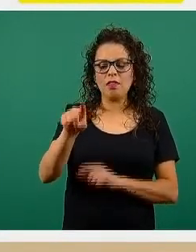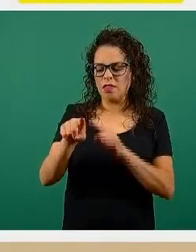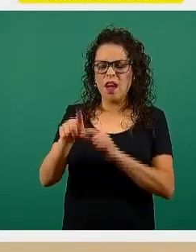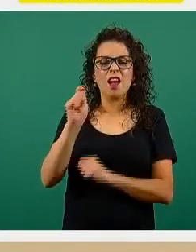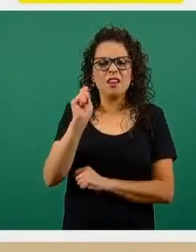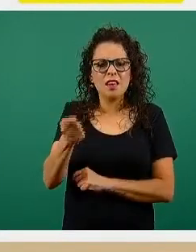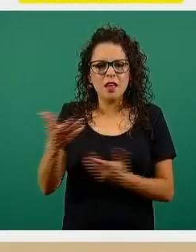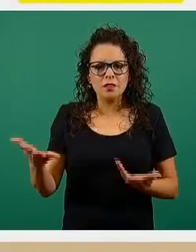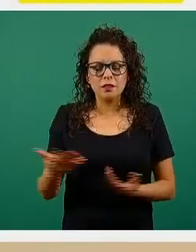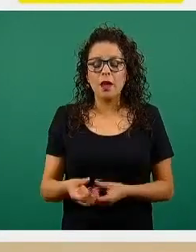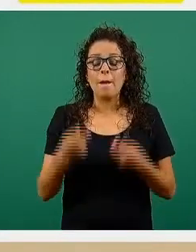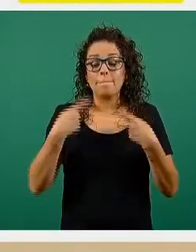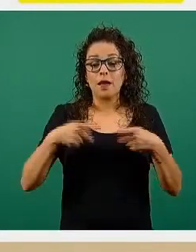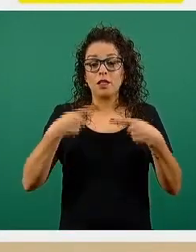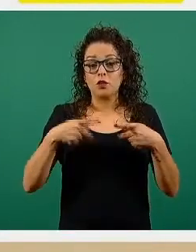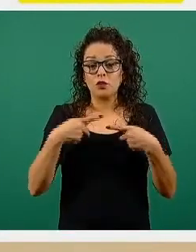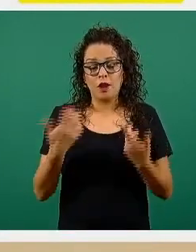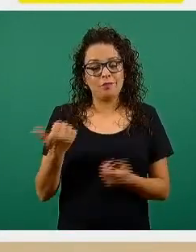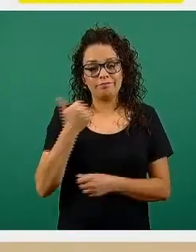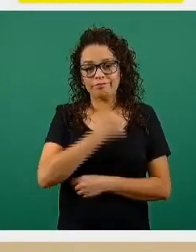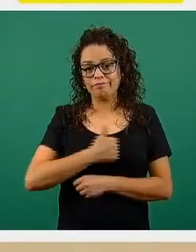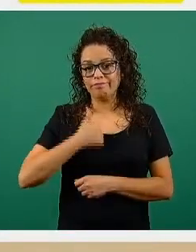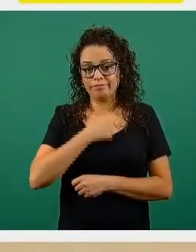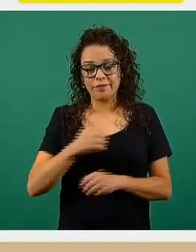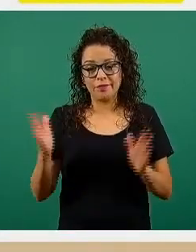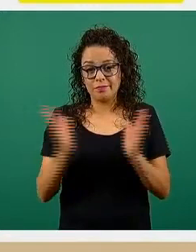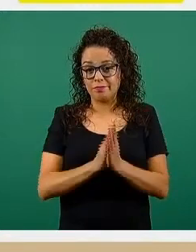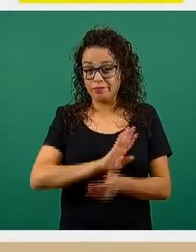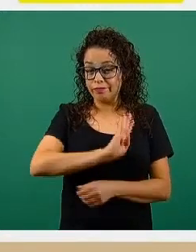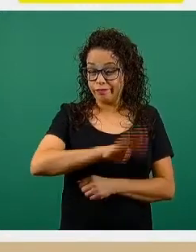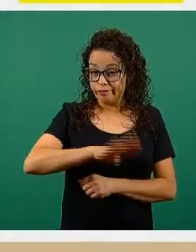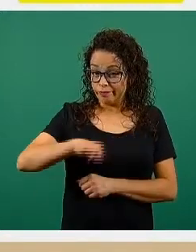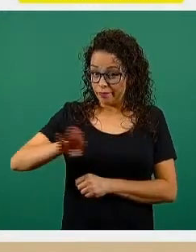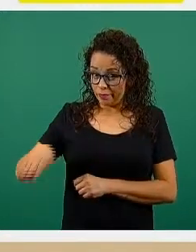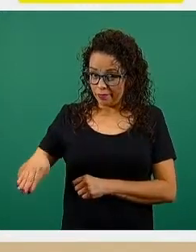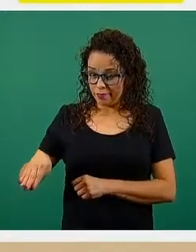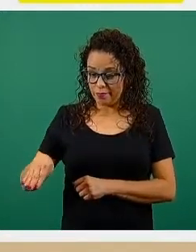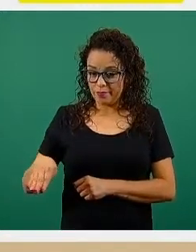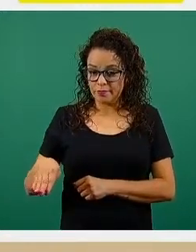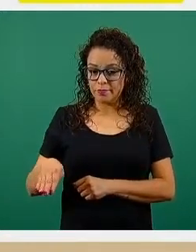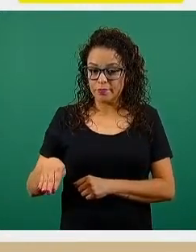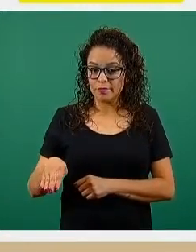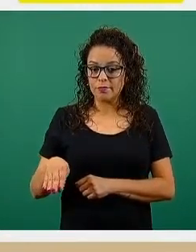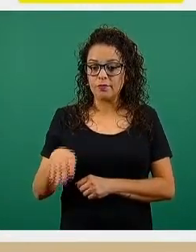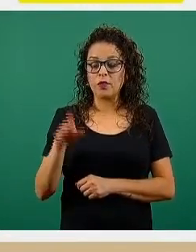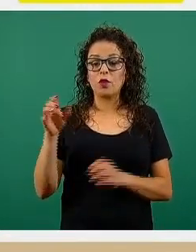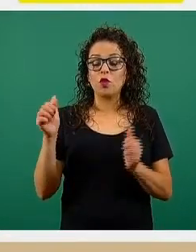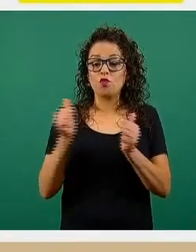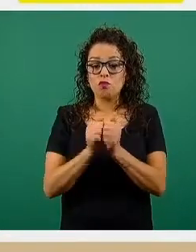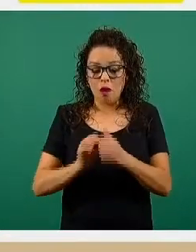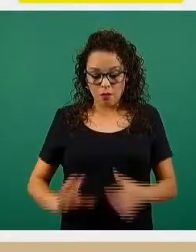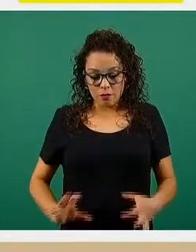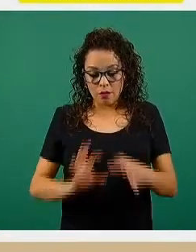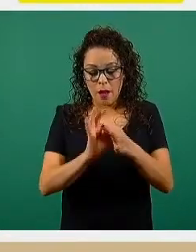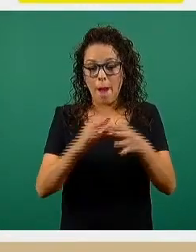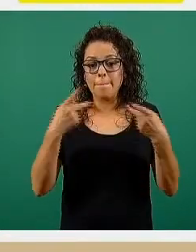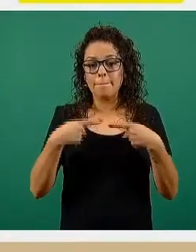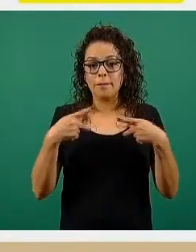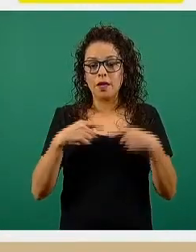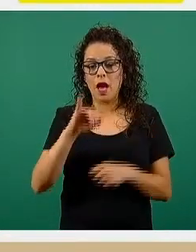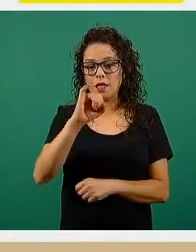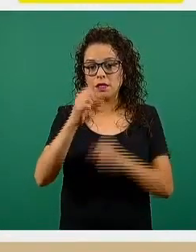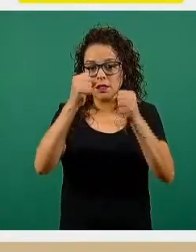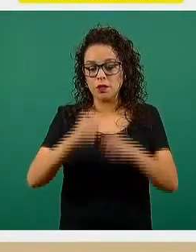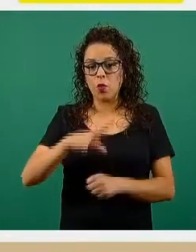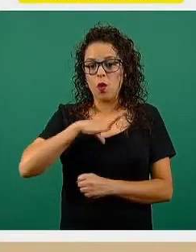personas que lamentablemente fallecen entre el número de personas confirmadas con